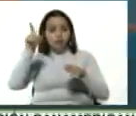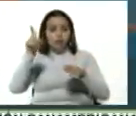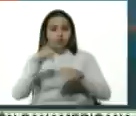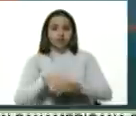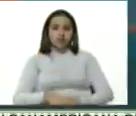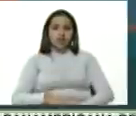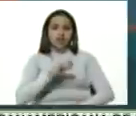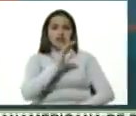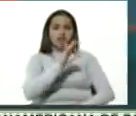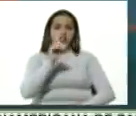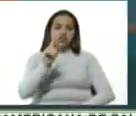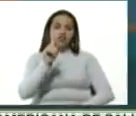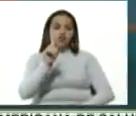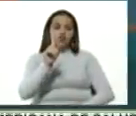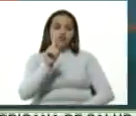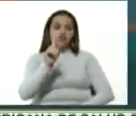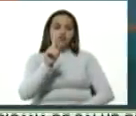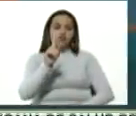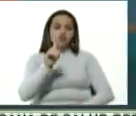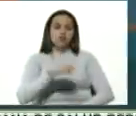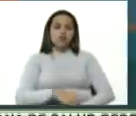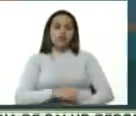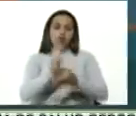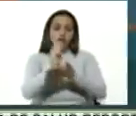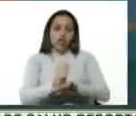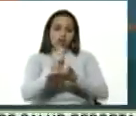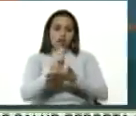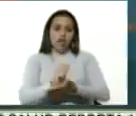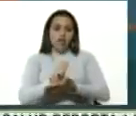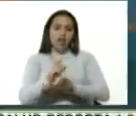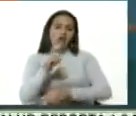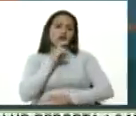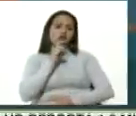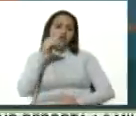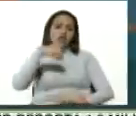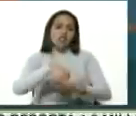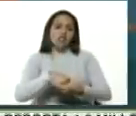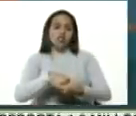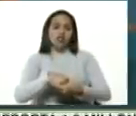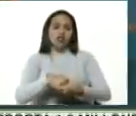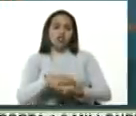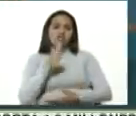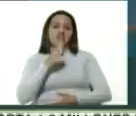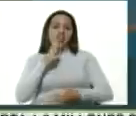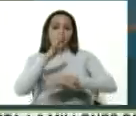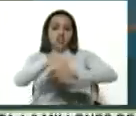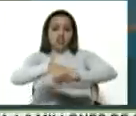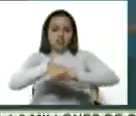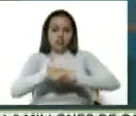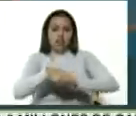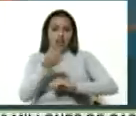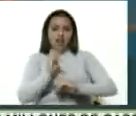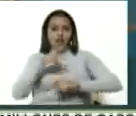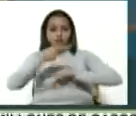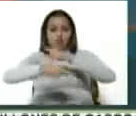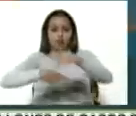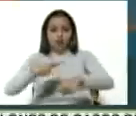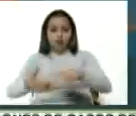toneladas de oro bloqueadas en el Banco de Inglaterra, que incluso ha ido a un proceso judicial.